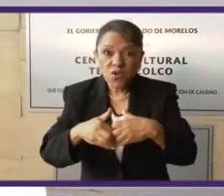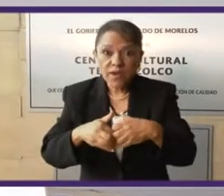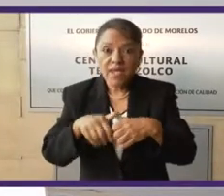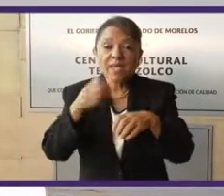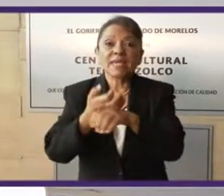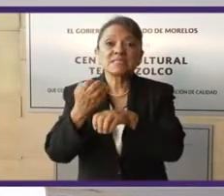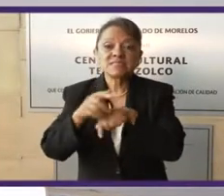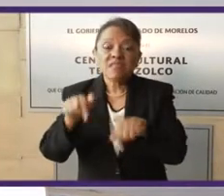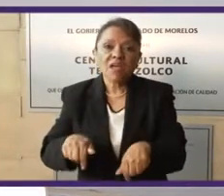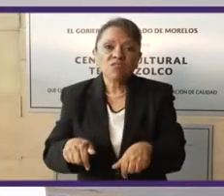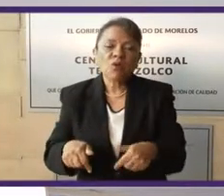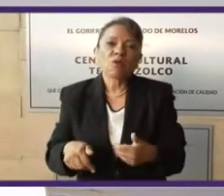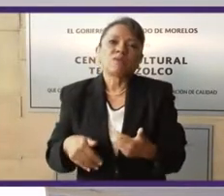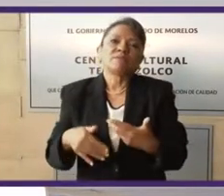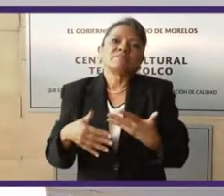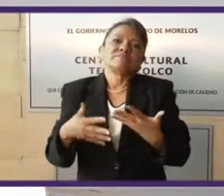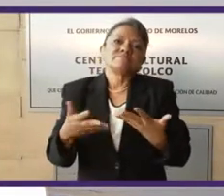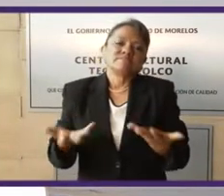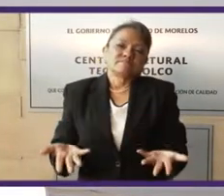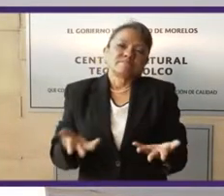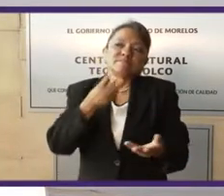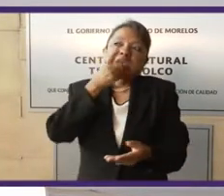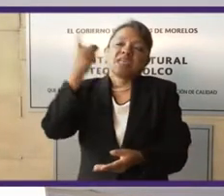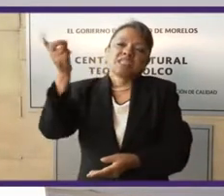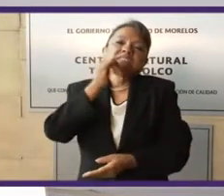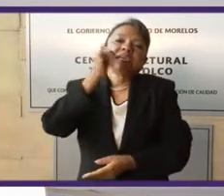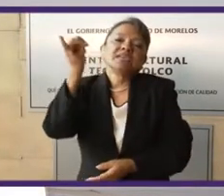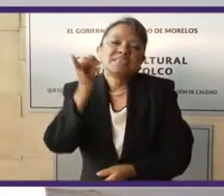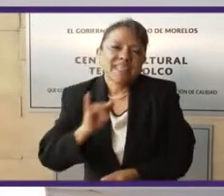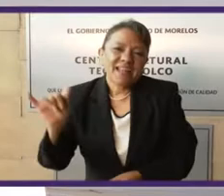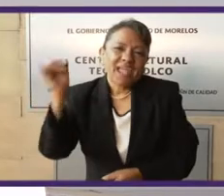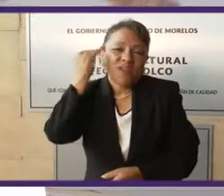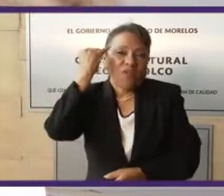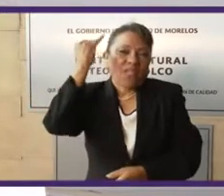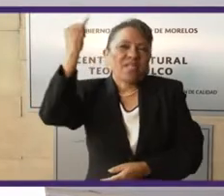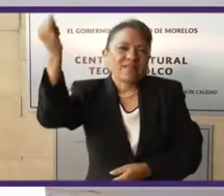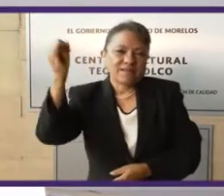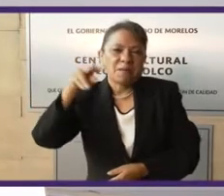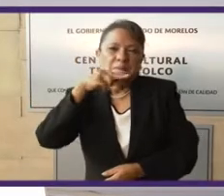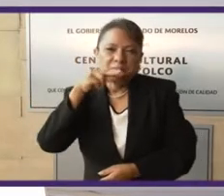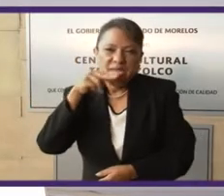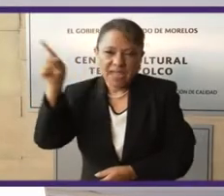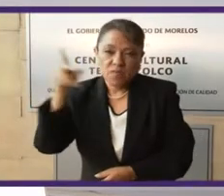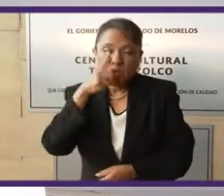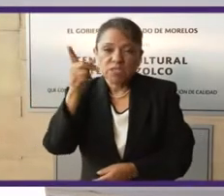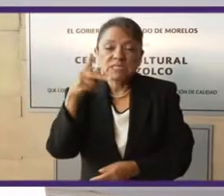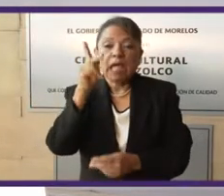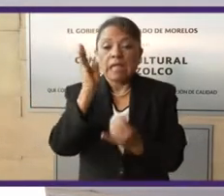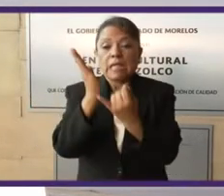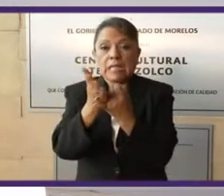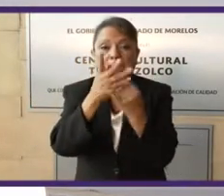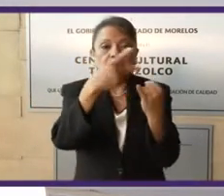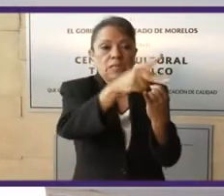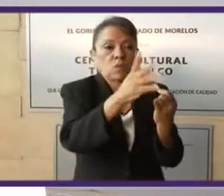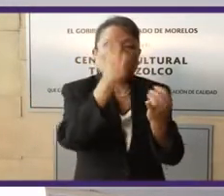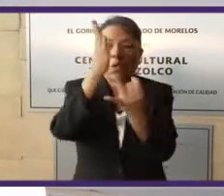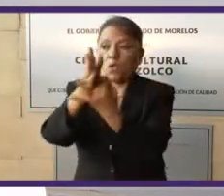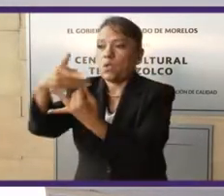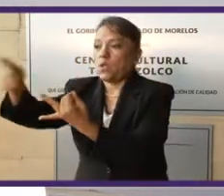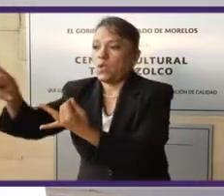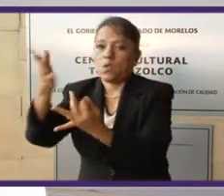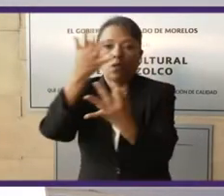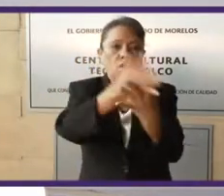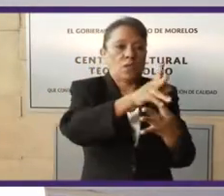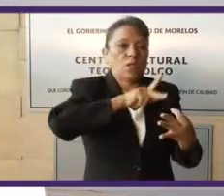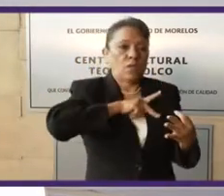se hace, en italiano inventaron el verbo, lotizar, es decir, esta parte es tuya, esta parte es mía y entonces cooperamos. No